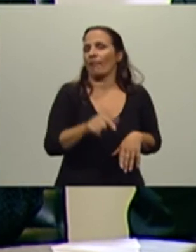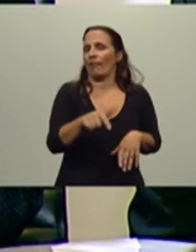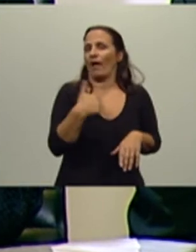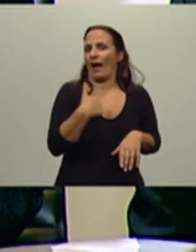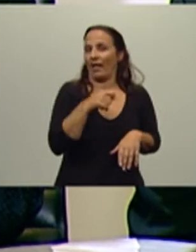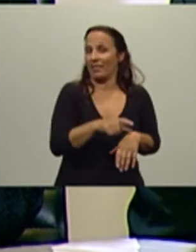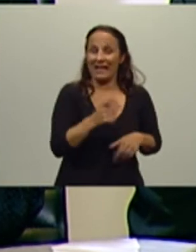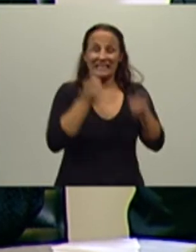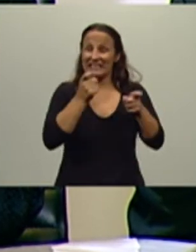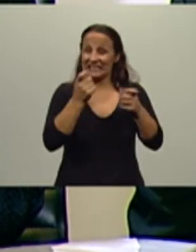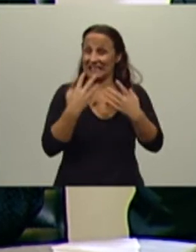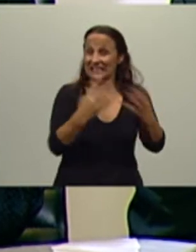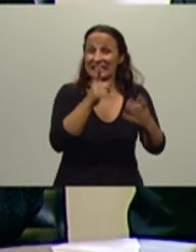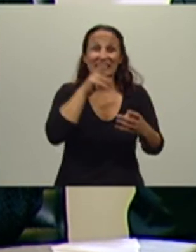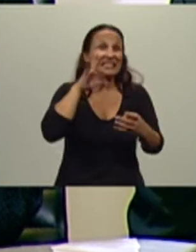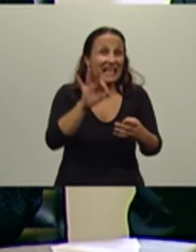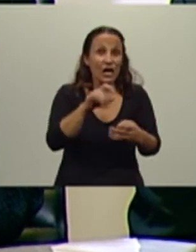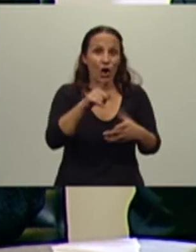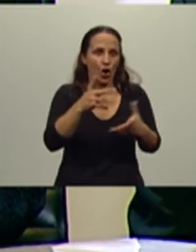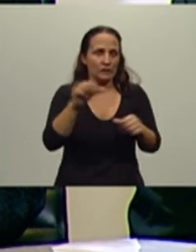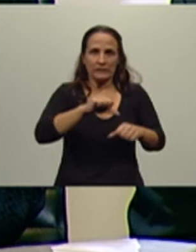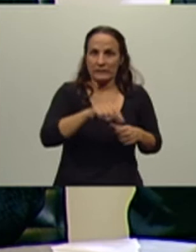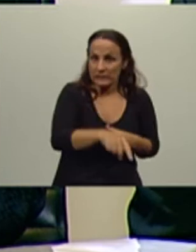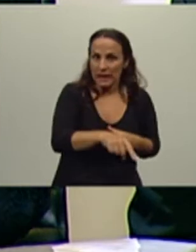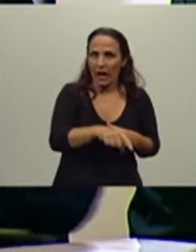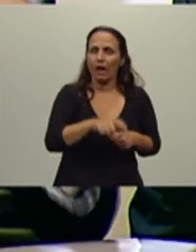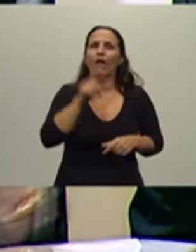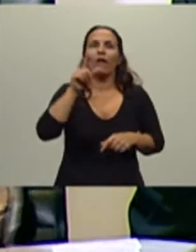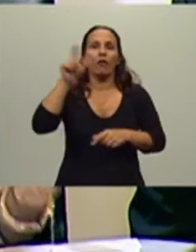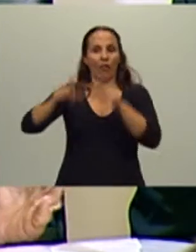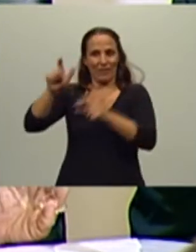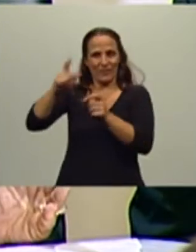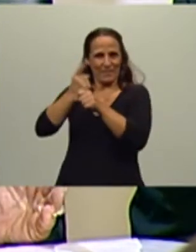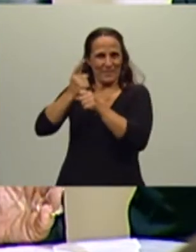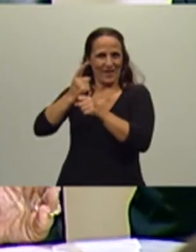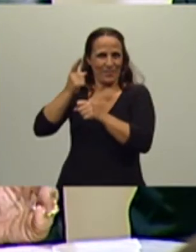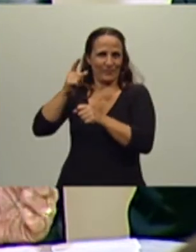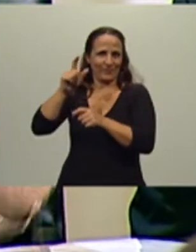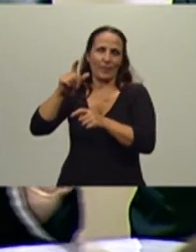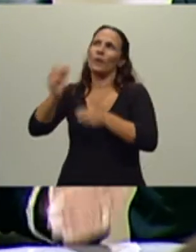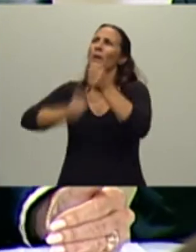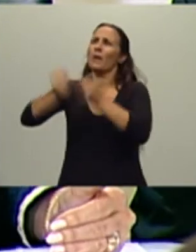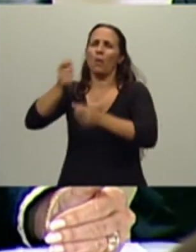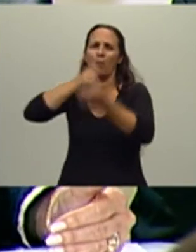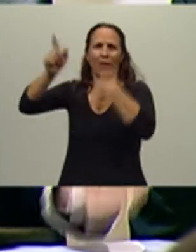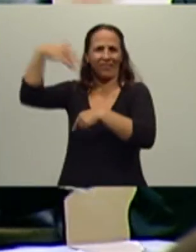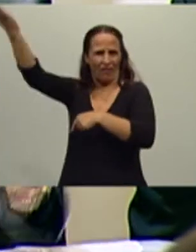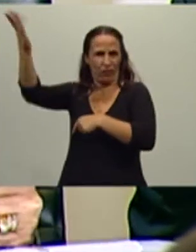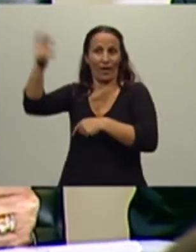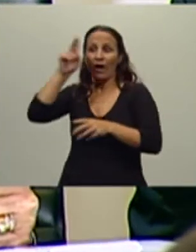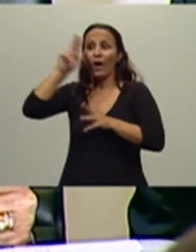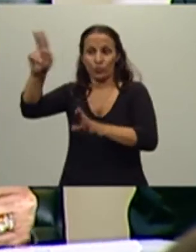consumo interno, quienes sean autorizados, que en realidad son las grandes exportadoras para hacerlo,